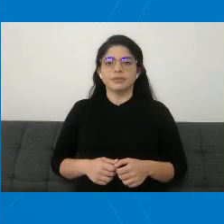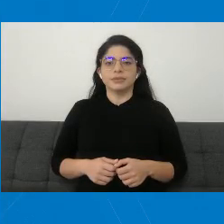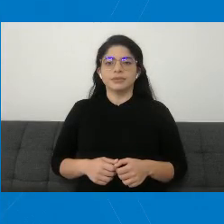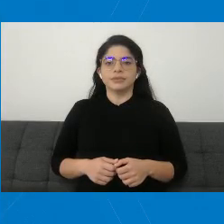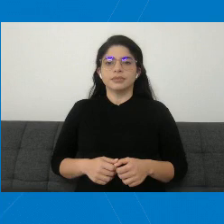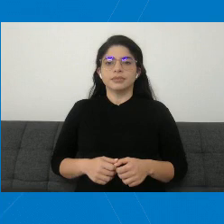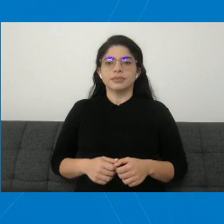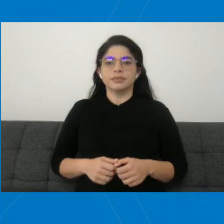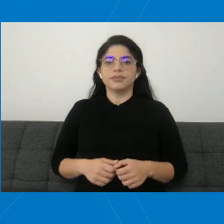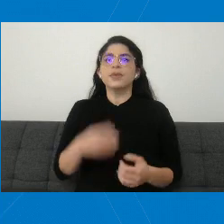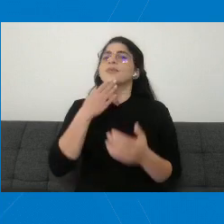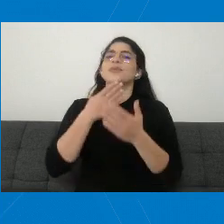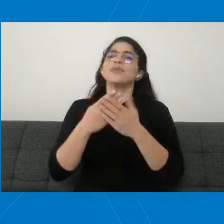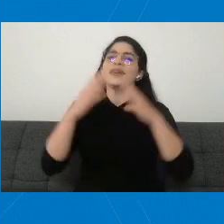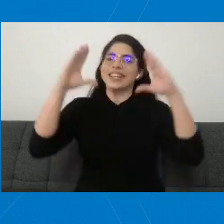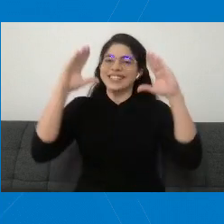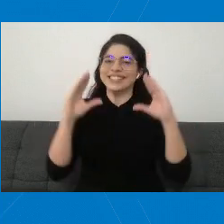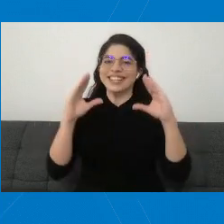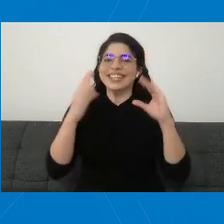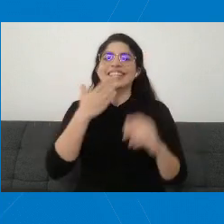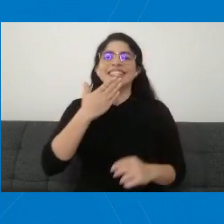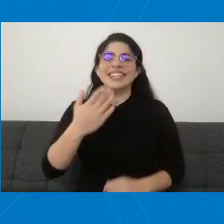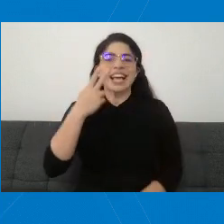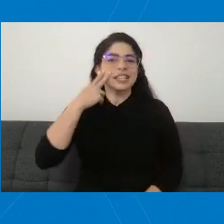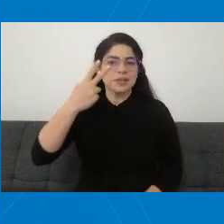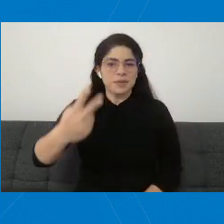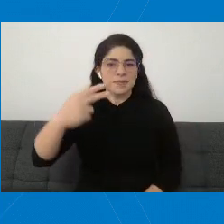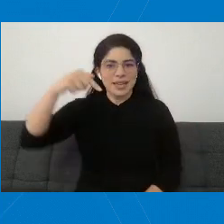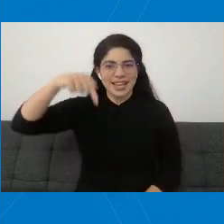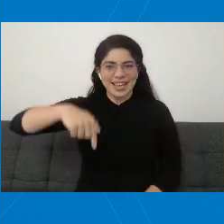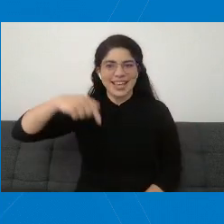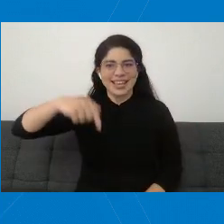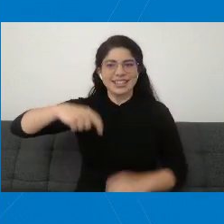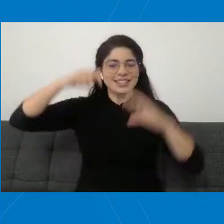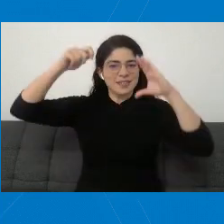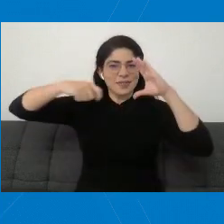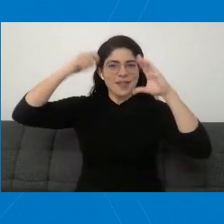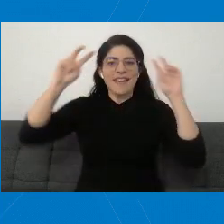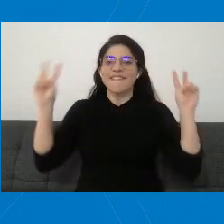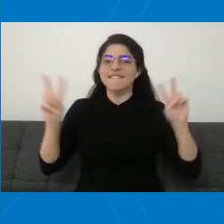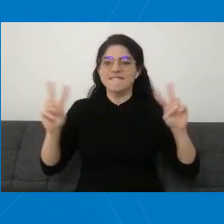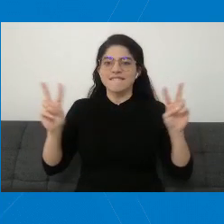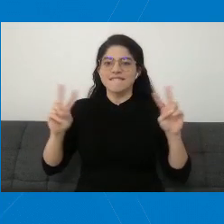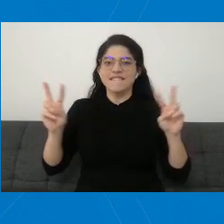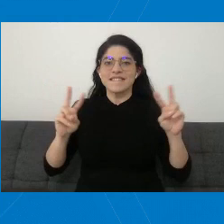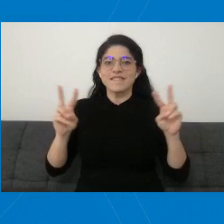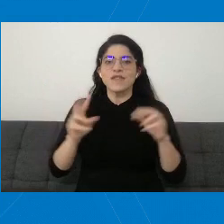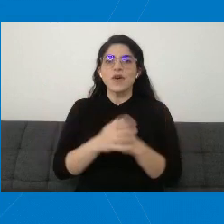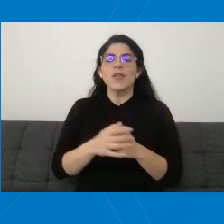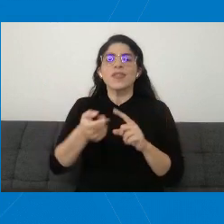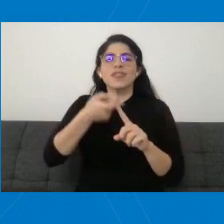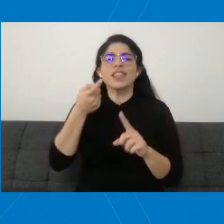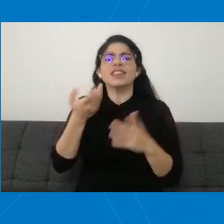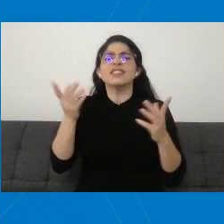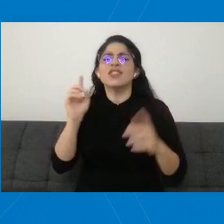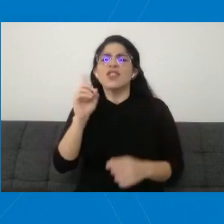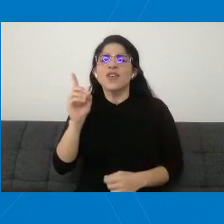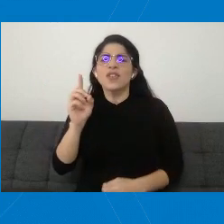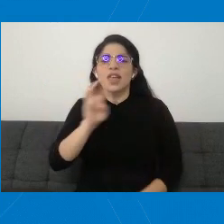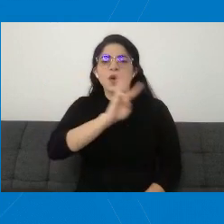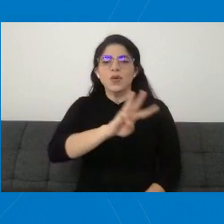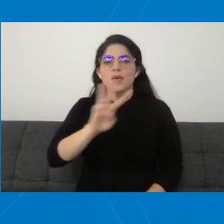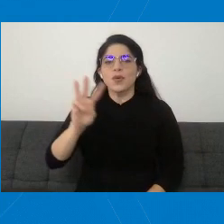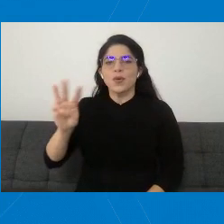Muy buenas tardes, gracias por sintonizar esta transmisión en vivo a través de las plataformas de Casa